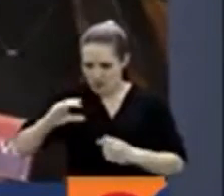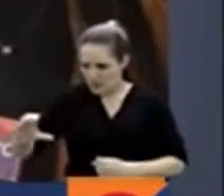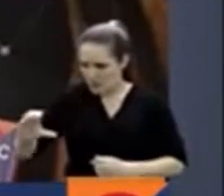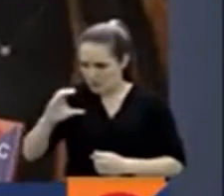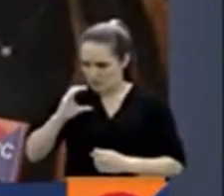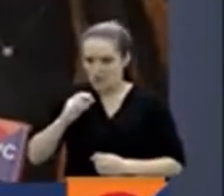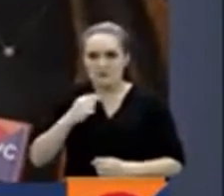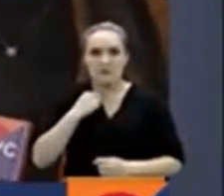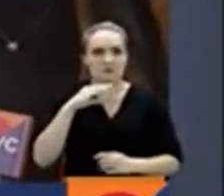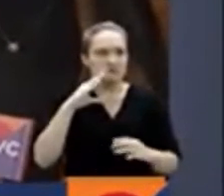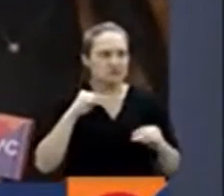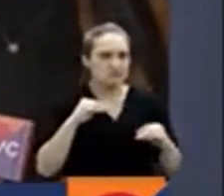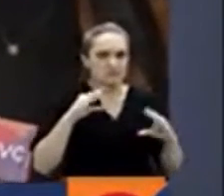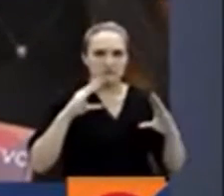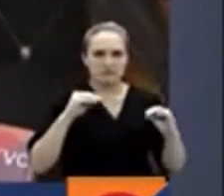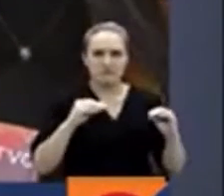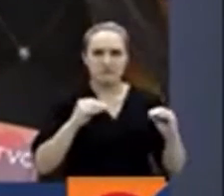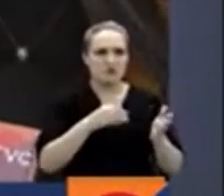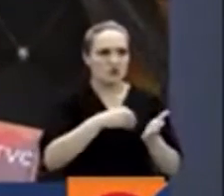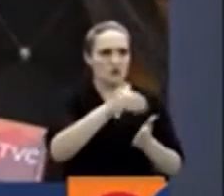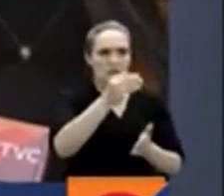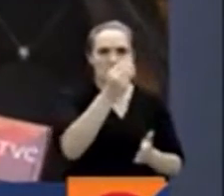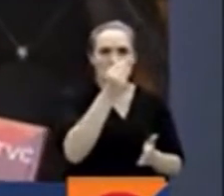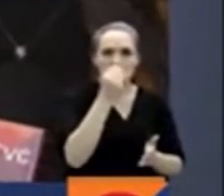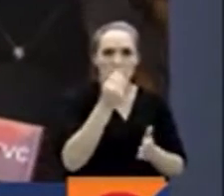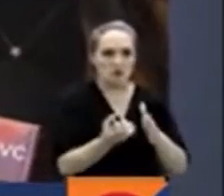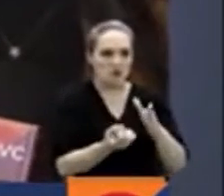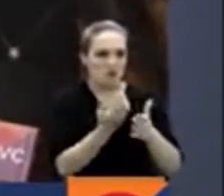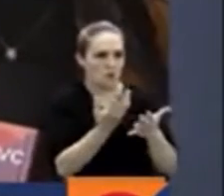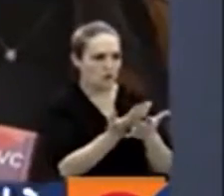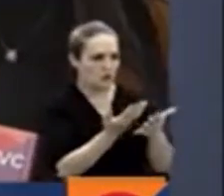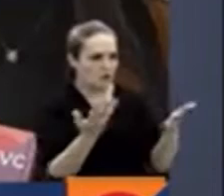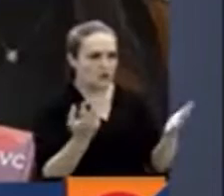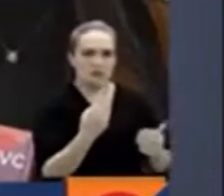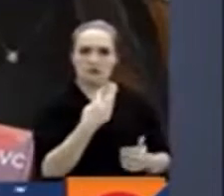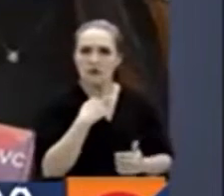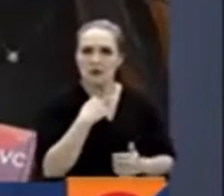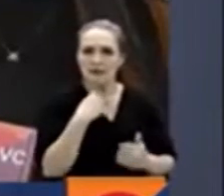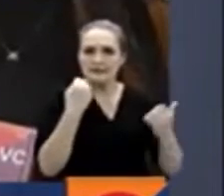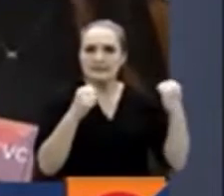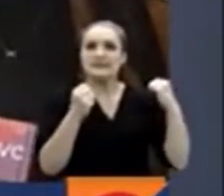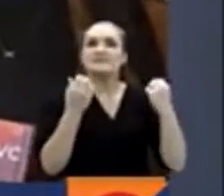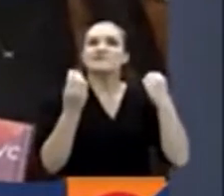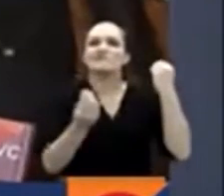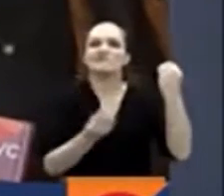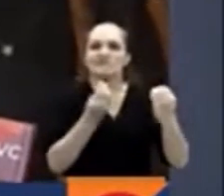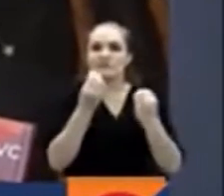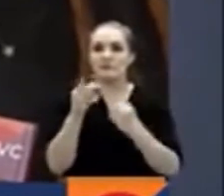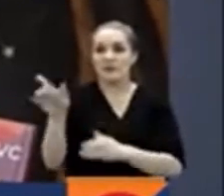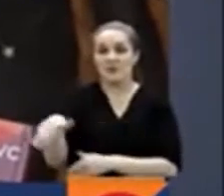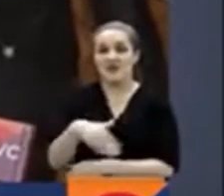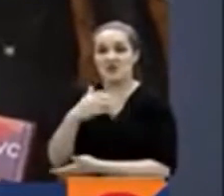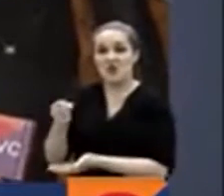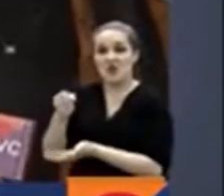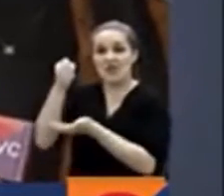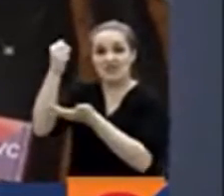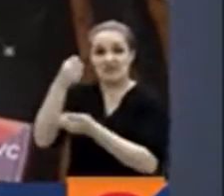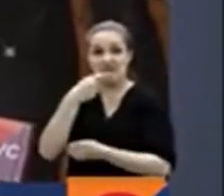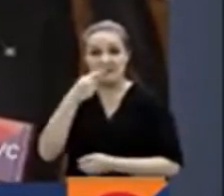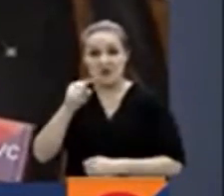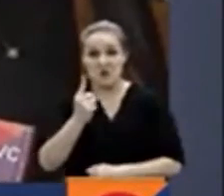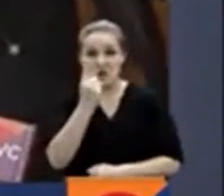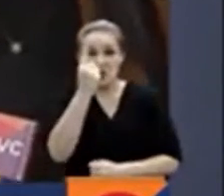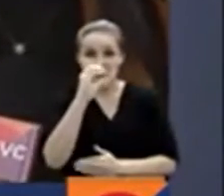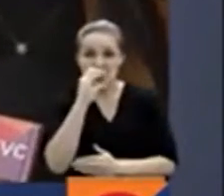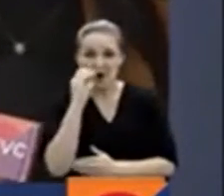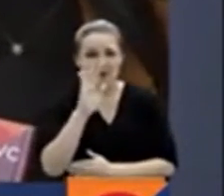acceso a productos y alimentos. Por su parte, como se mencionaba, el ministro de Hacienda se refirió a este hecho asegurando que no es un factor que ocurra solamente en el